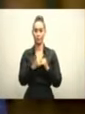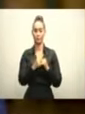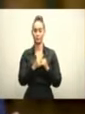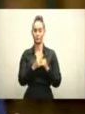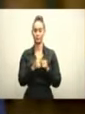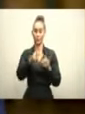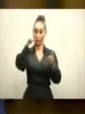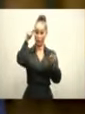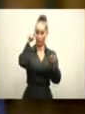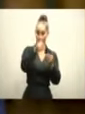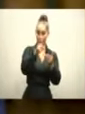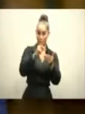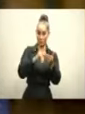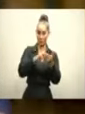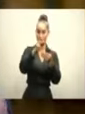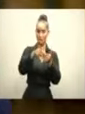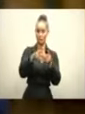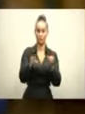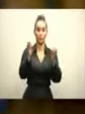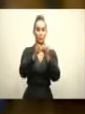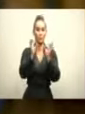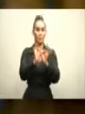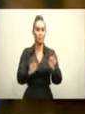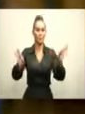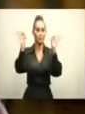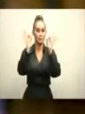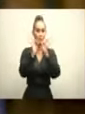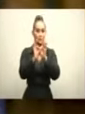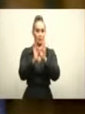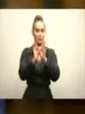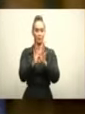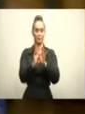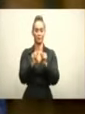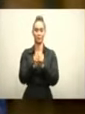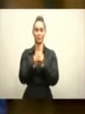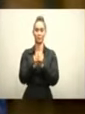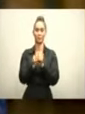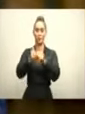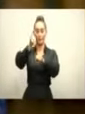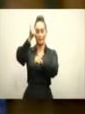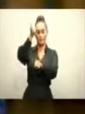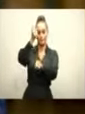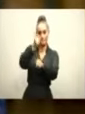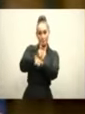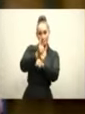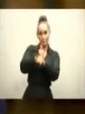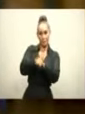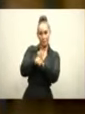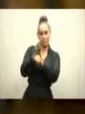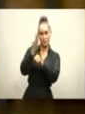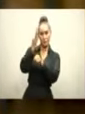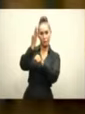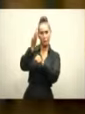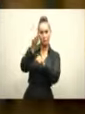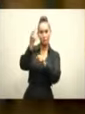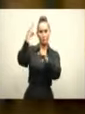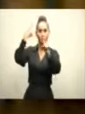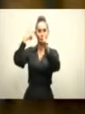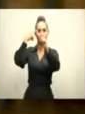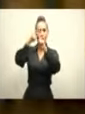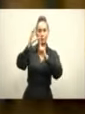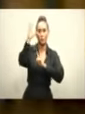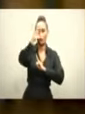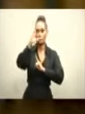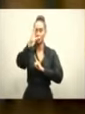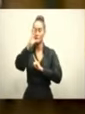importante para un gobierno, pues marca como ningún otro la hoja de ruta que se quiere perseguir, los objetivos que se